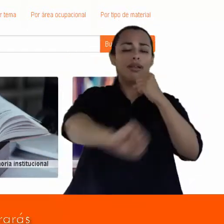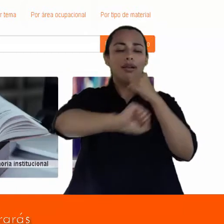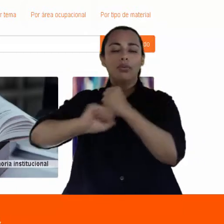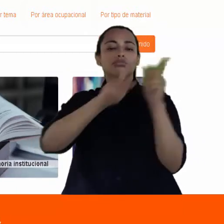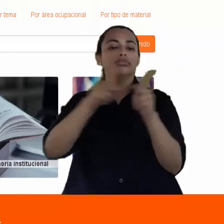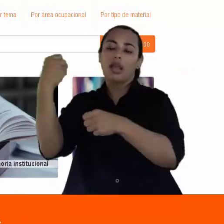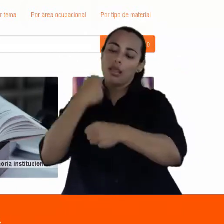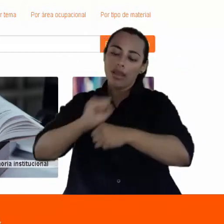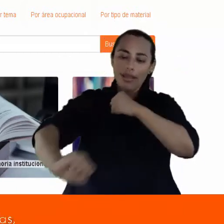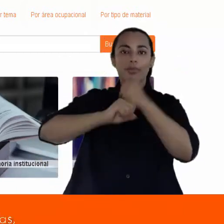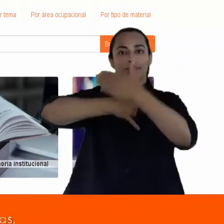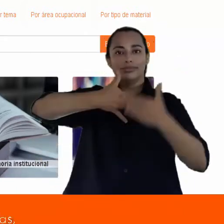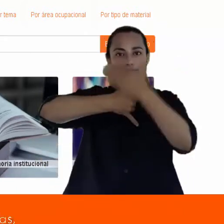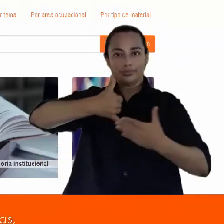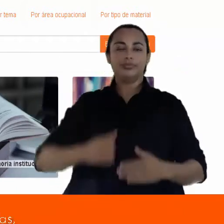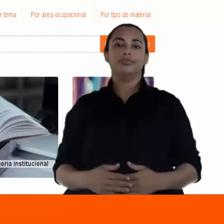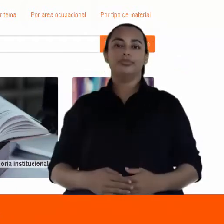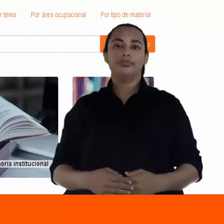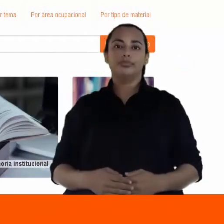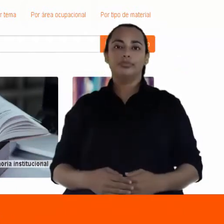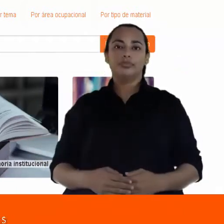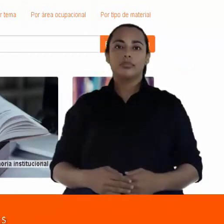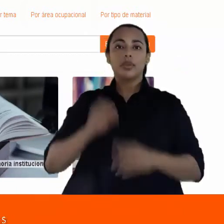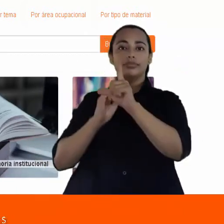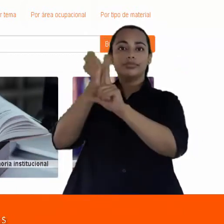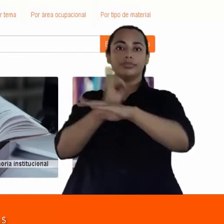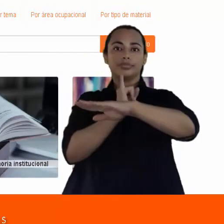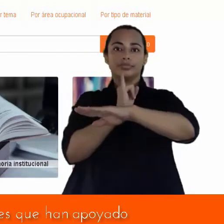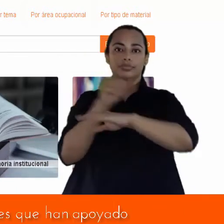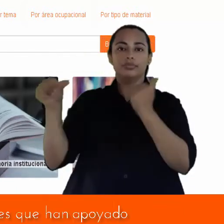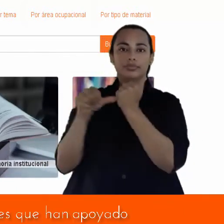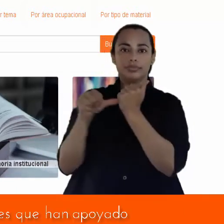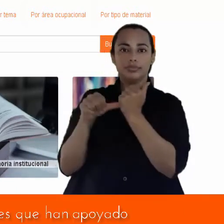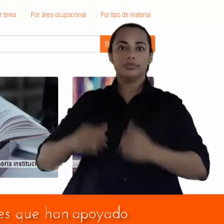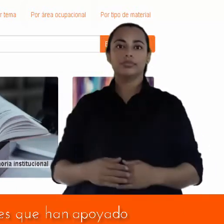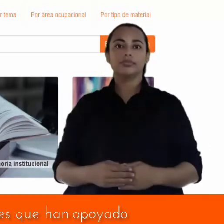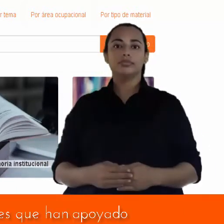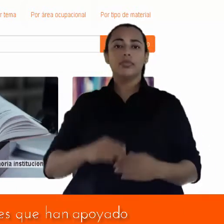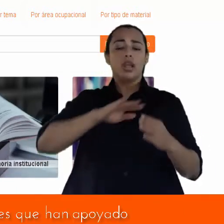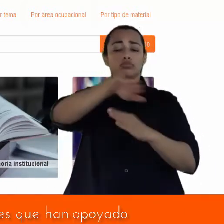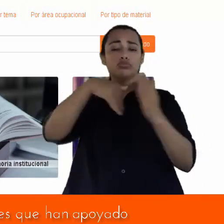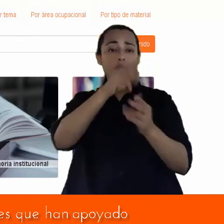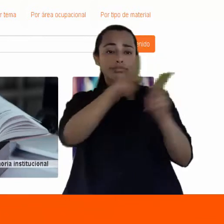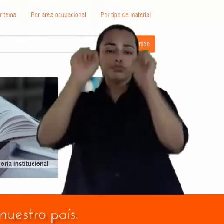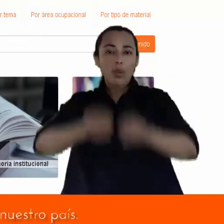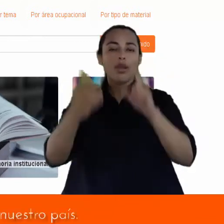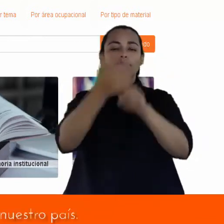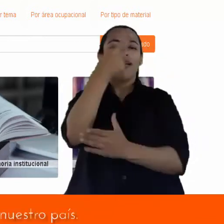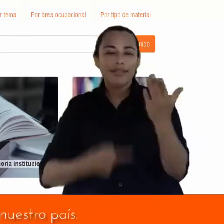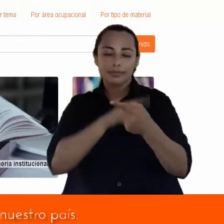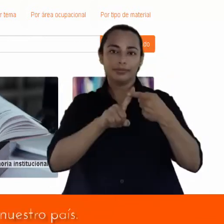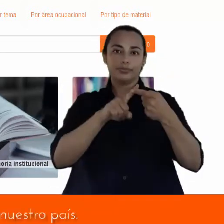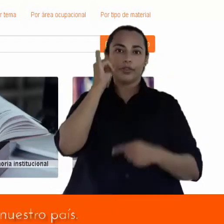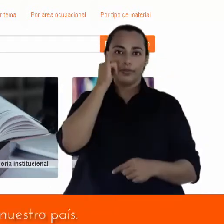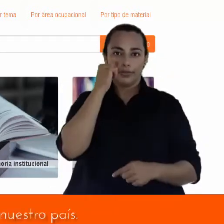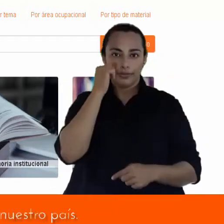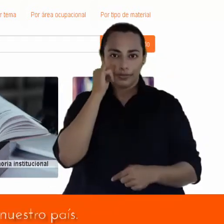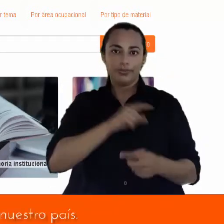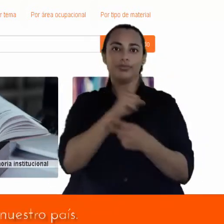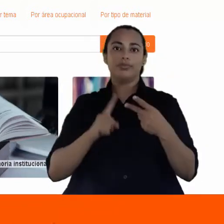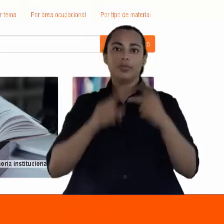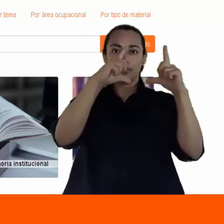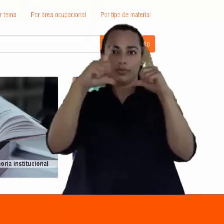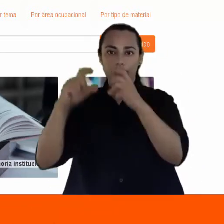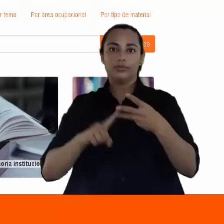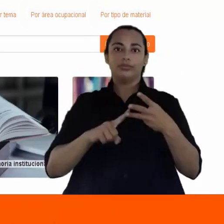Allí encontrarás videos, fotografías, libros, cartillas y otros tipos de publicaciones que han apoyado el desarrollo social de nuestro